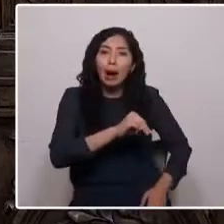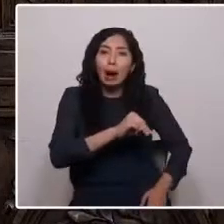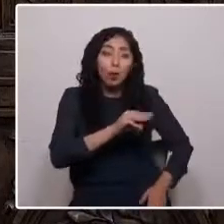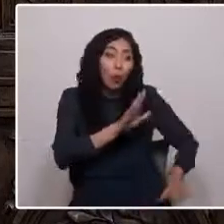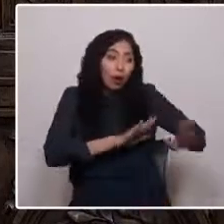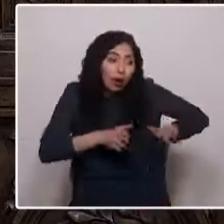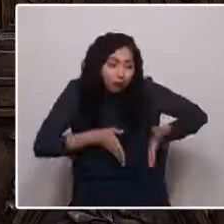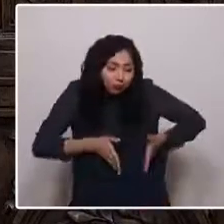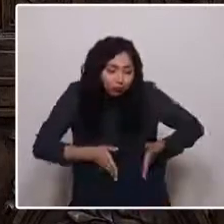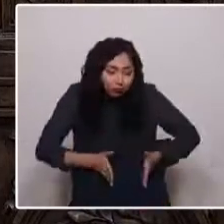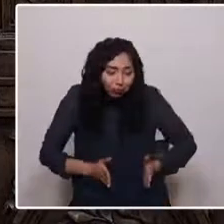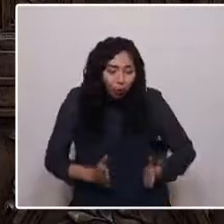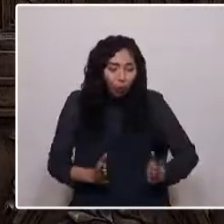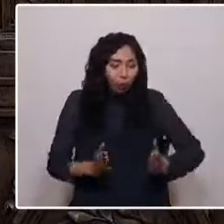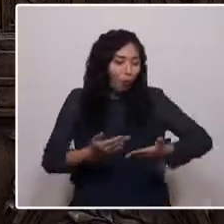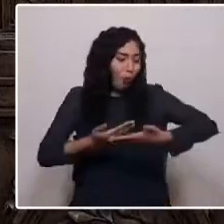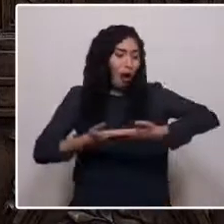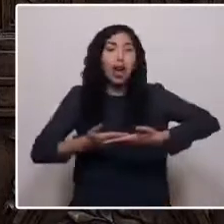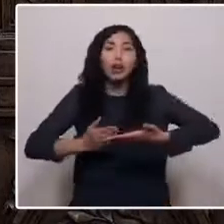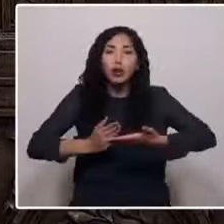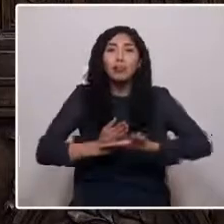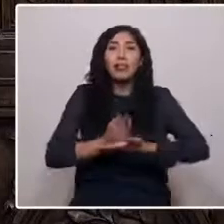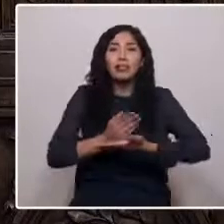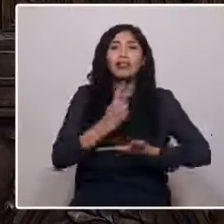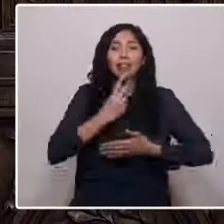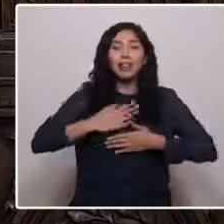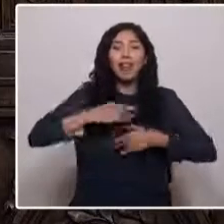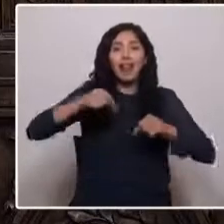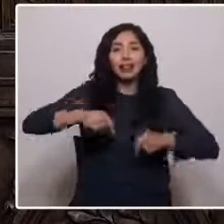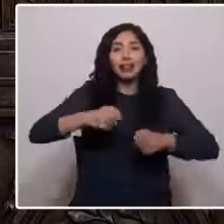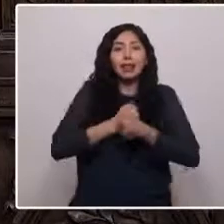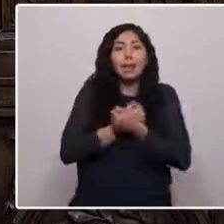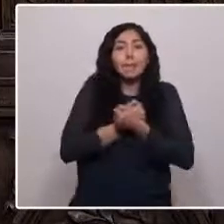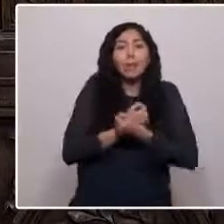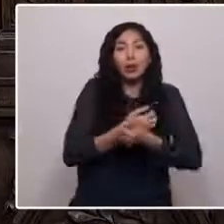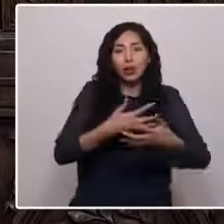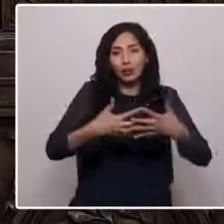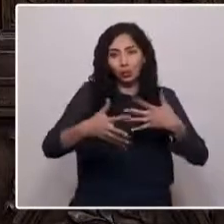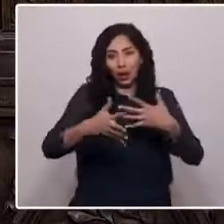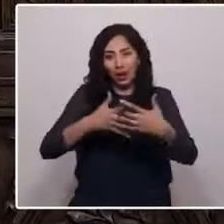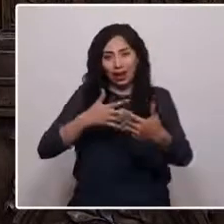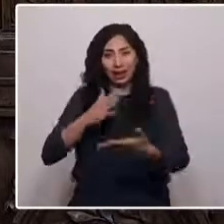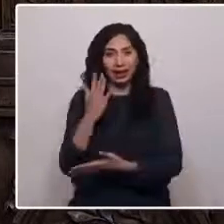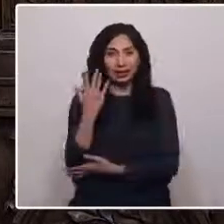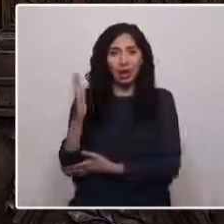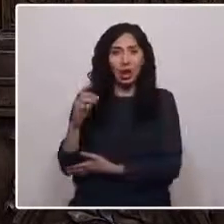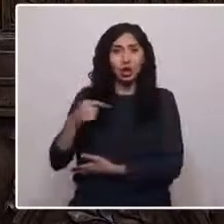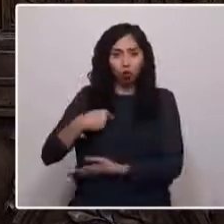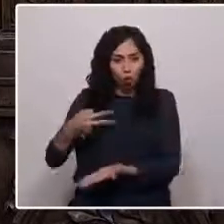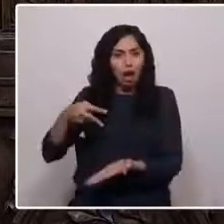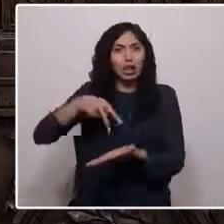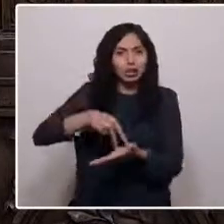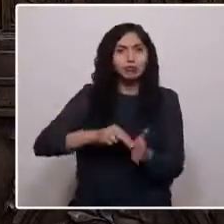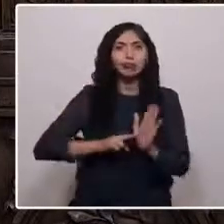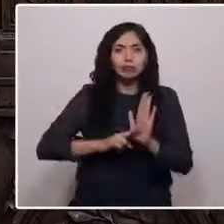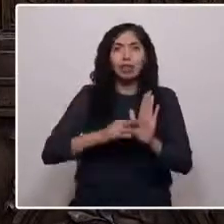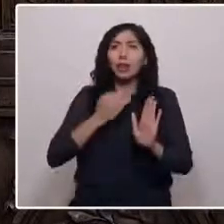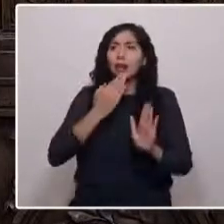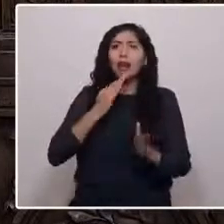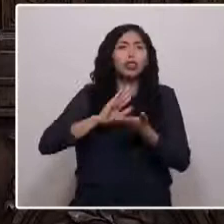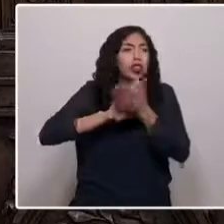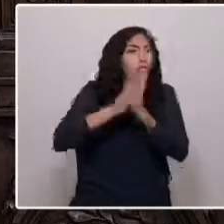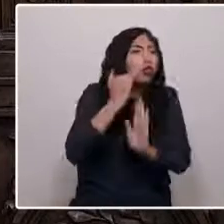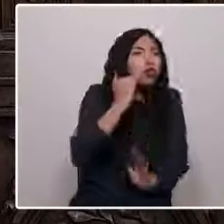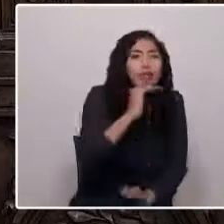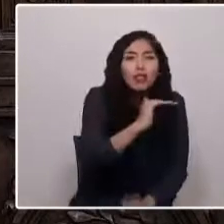comenzara su vida en este plano terrenal desde el amor y la naturaleza. Estoy por todos los niños como Pedro, para que no